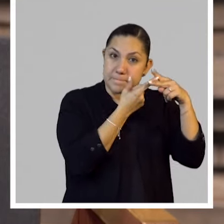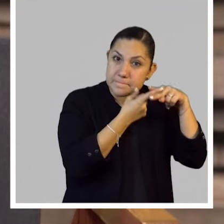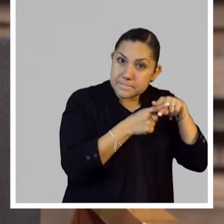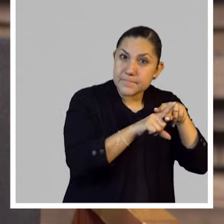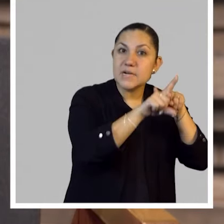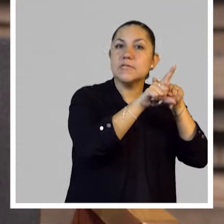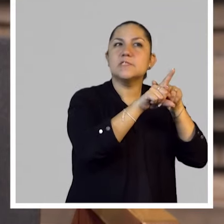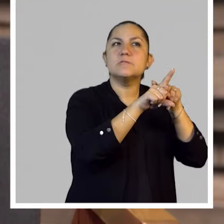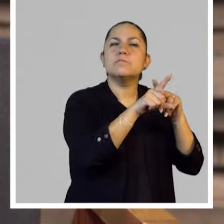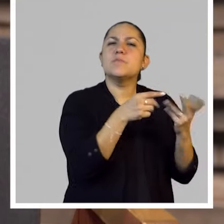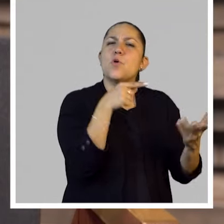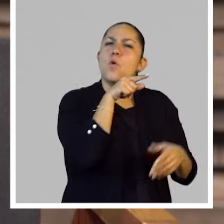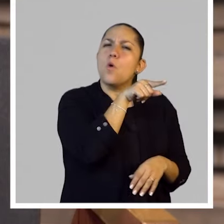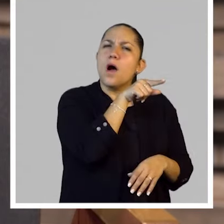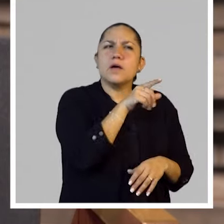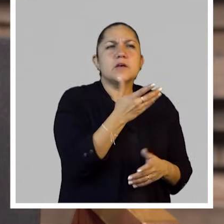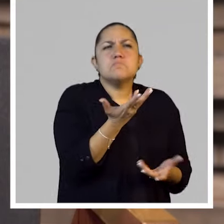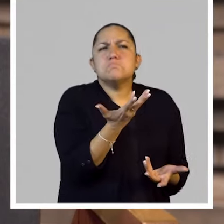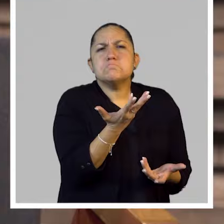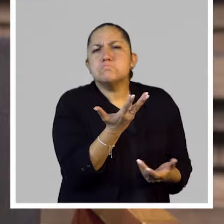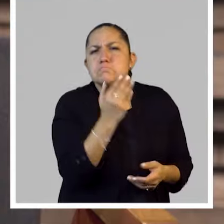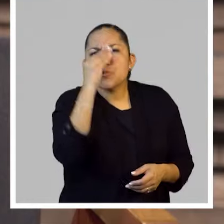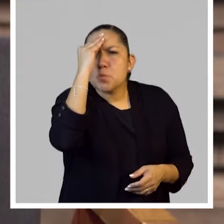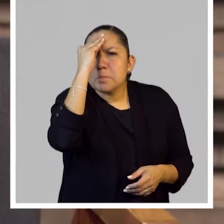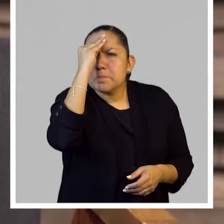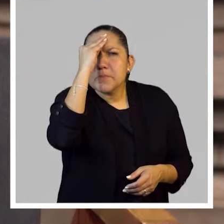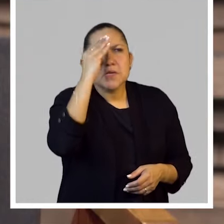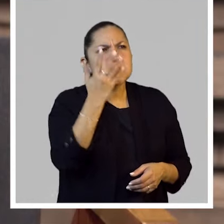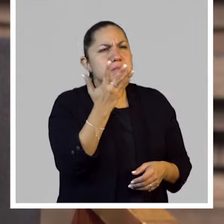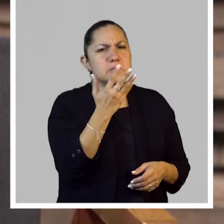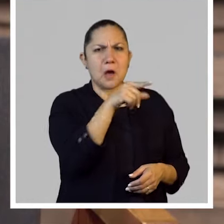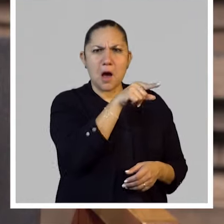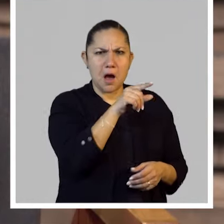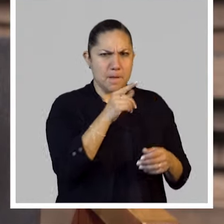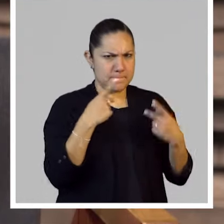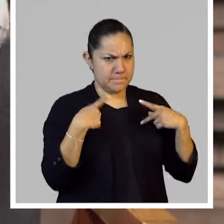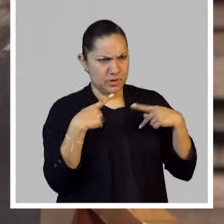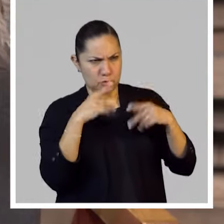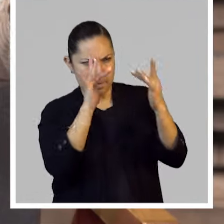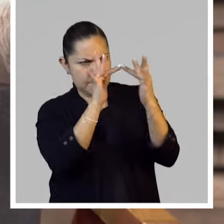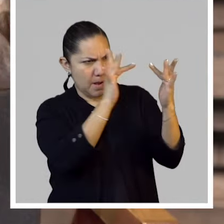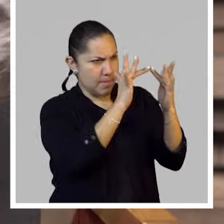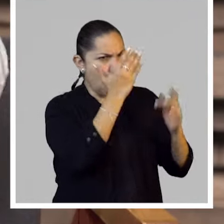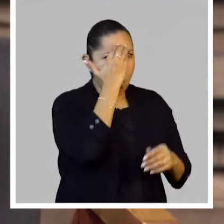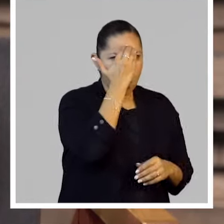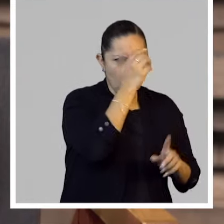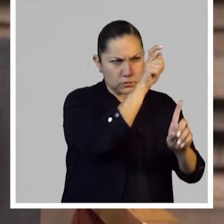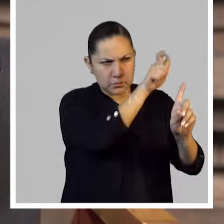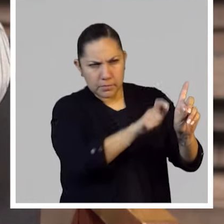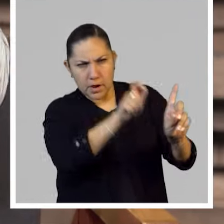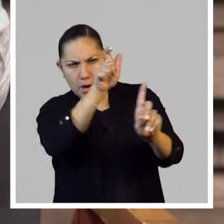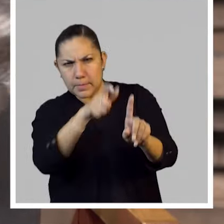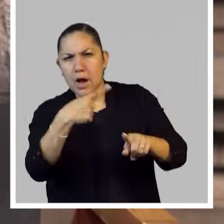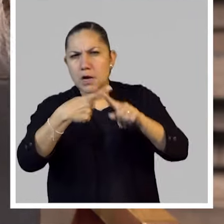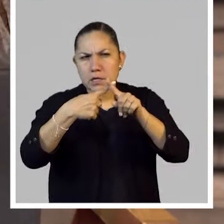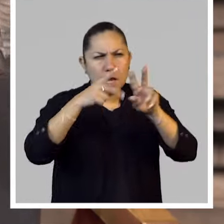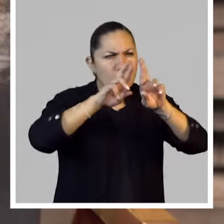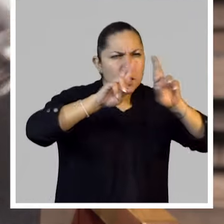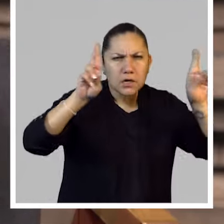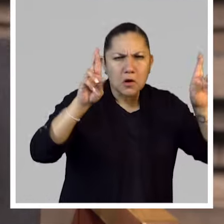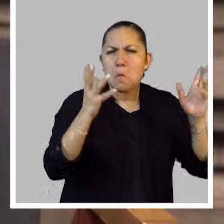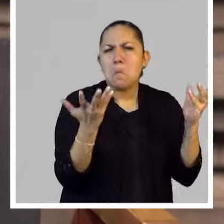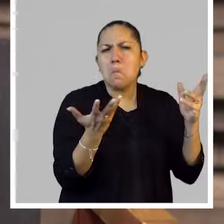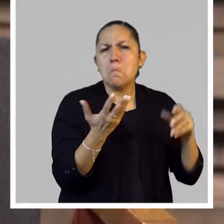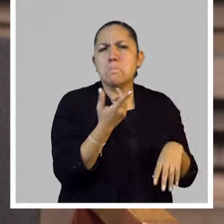tal vez medio inocentes y como mínimos, pero al final, pues, desde vino en una red